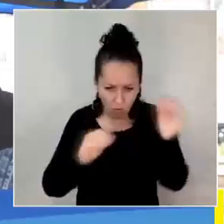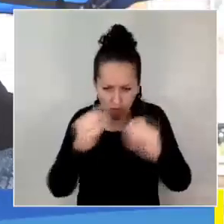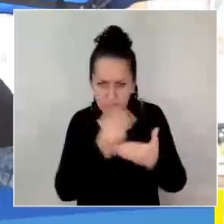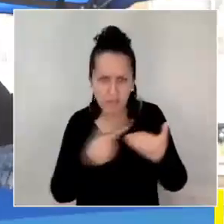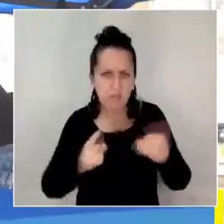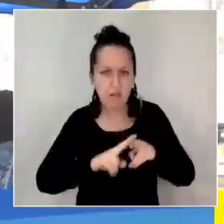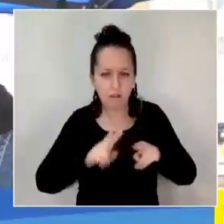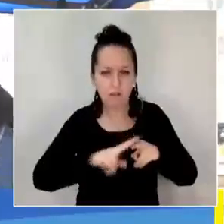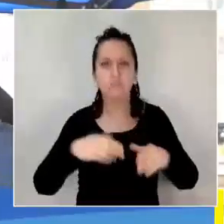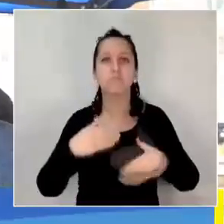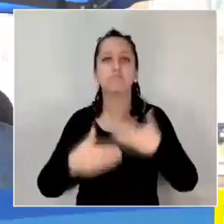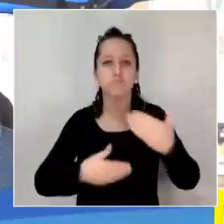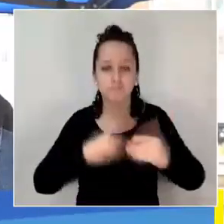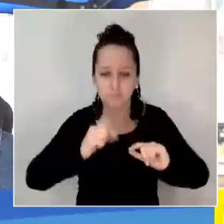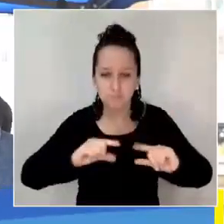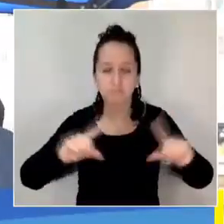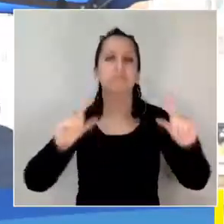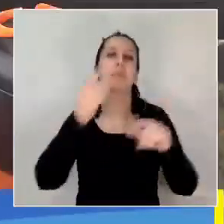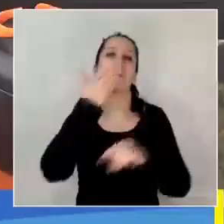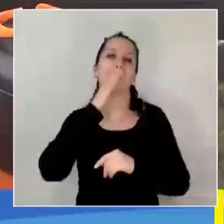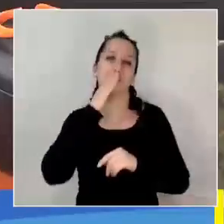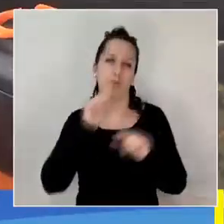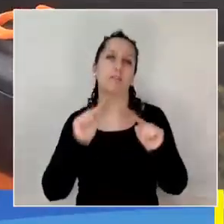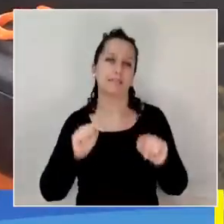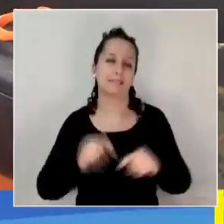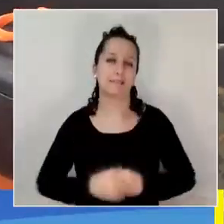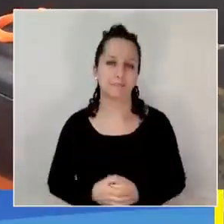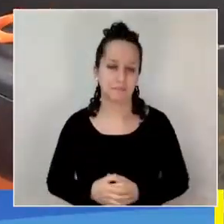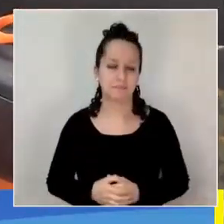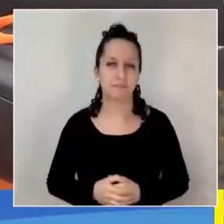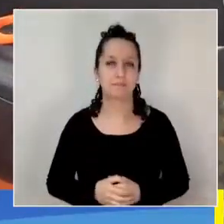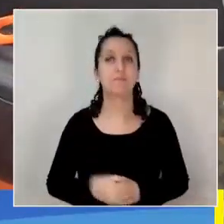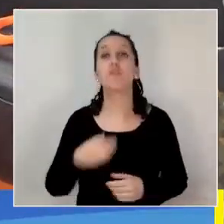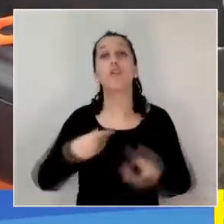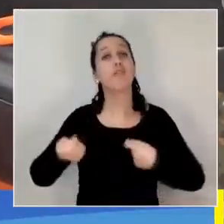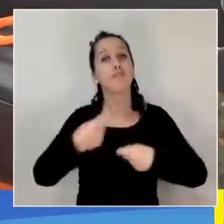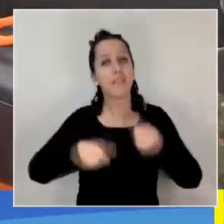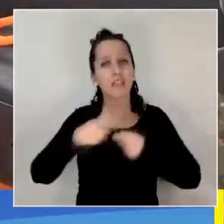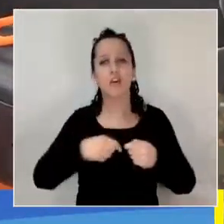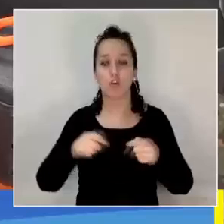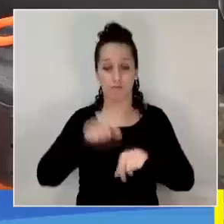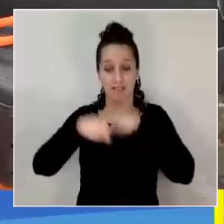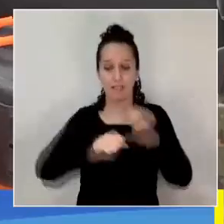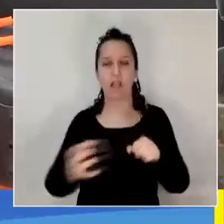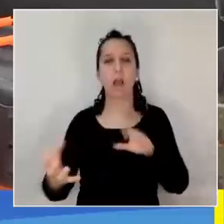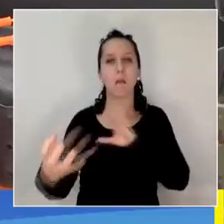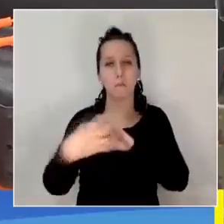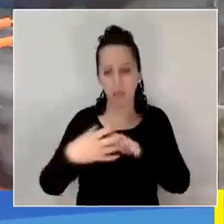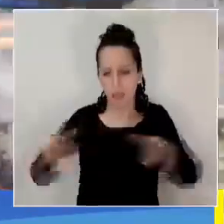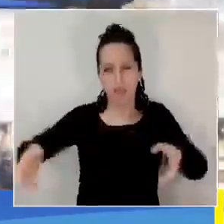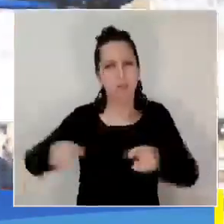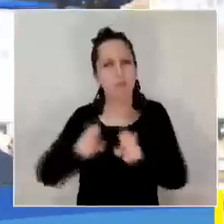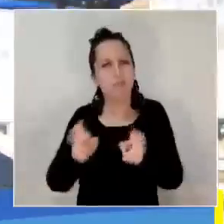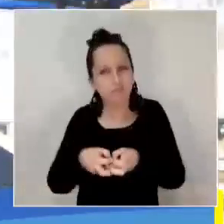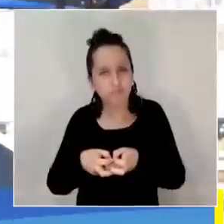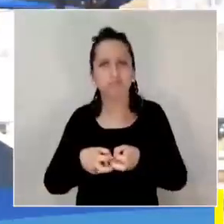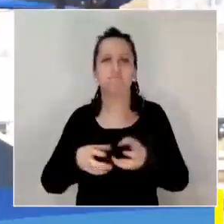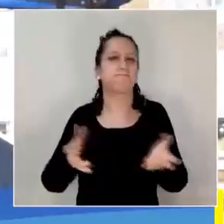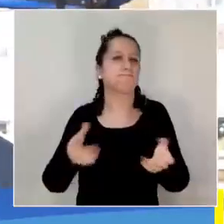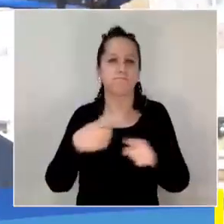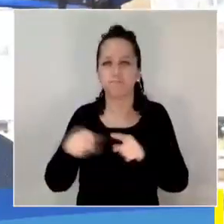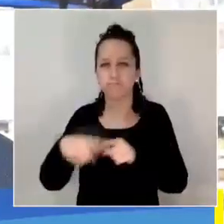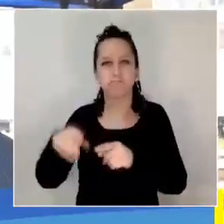fui desarrollándolo y perfeccionándolo a través del tiempo. Yo vendo principalmente equipos de ciclismo que están orientados a